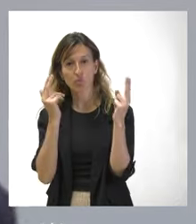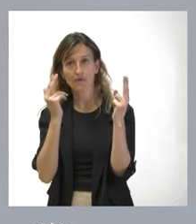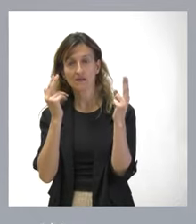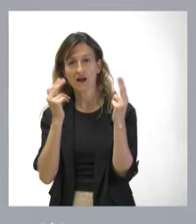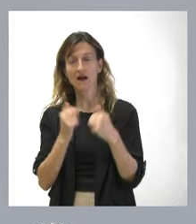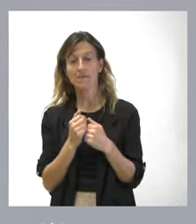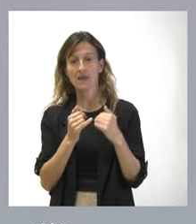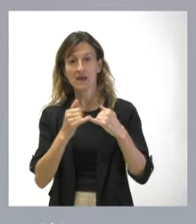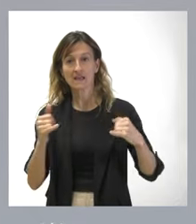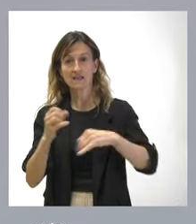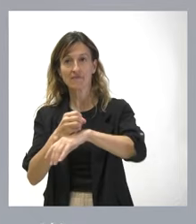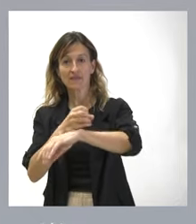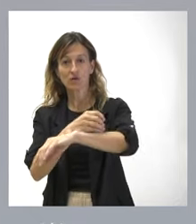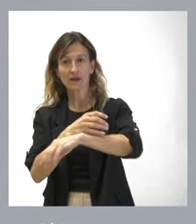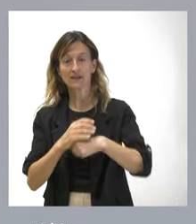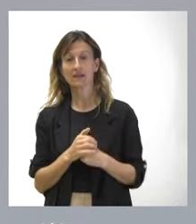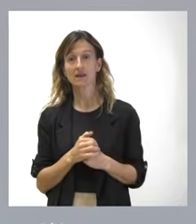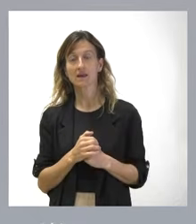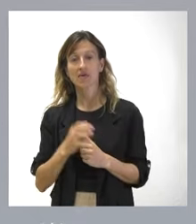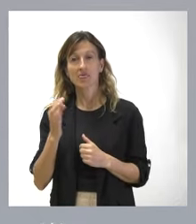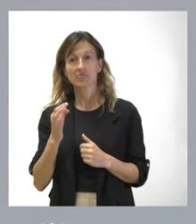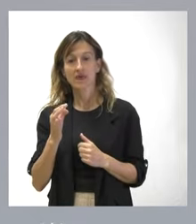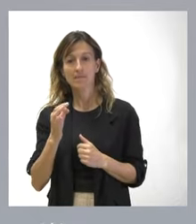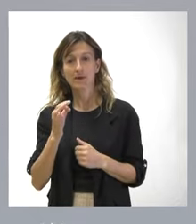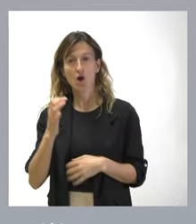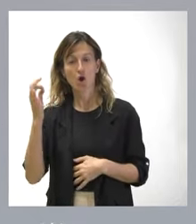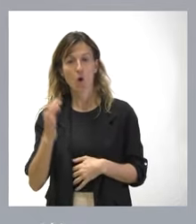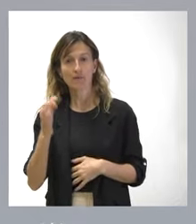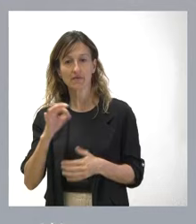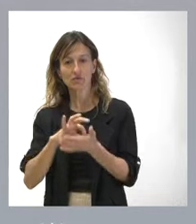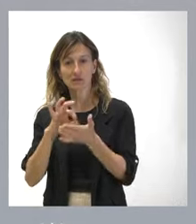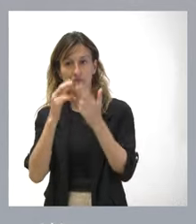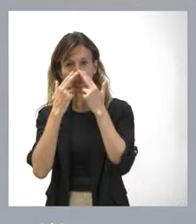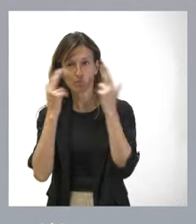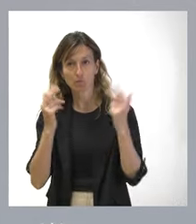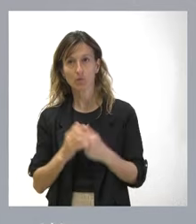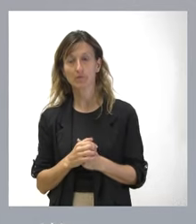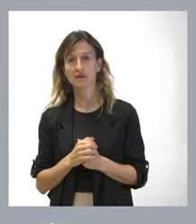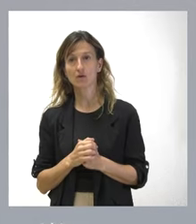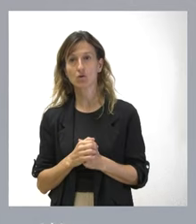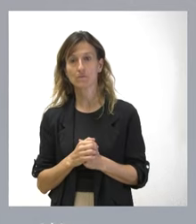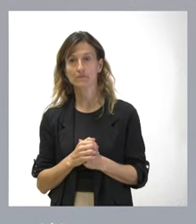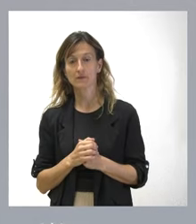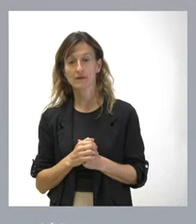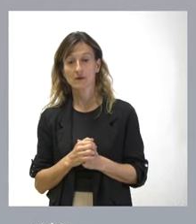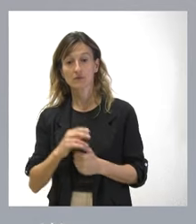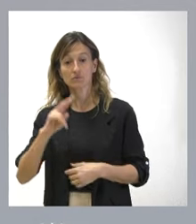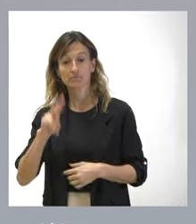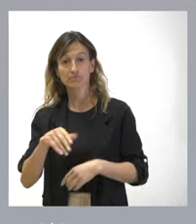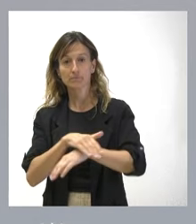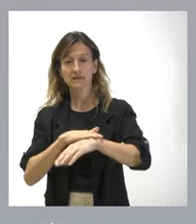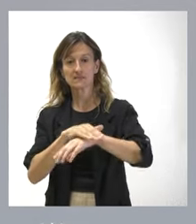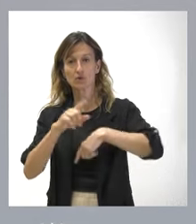ferroviario, este trayecto tiene que ser catalogado como obligación de servidor público. Esa catalogación corresponde al Ministerio de